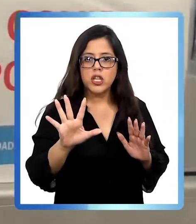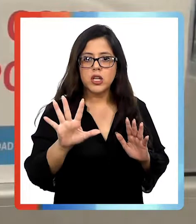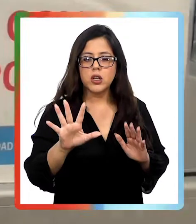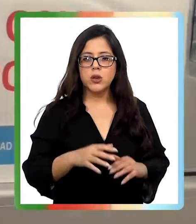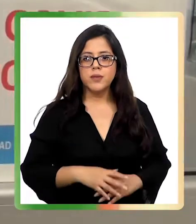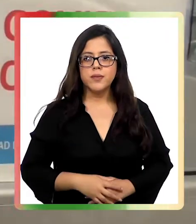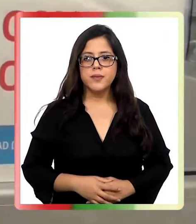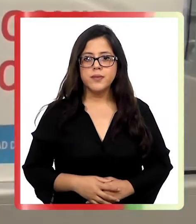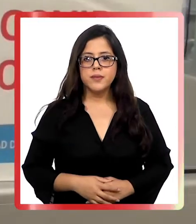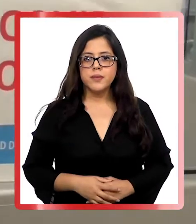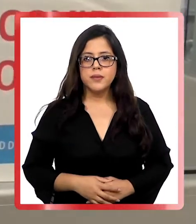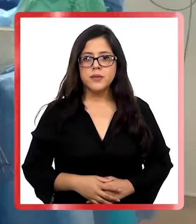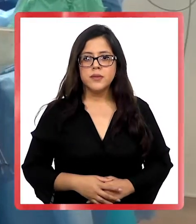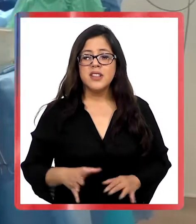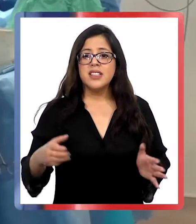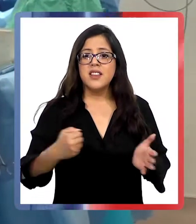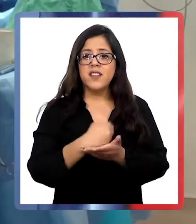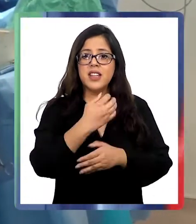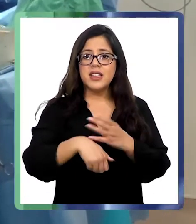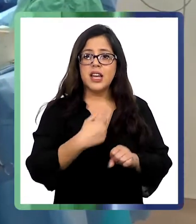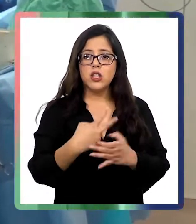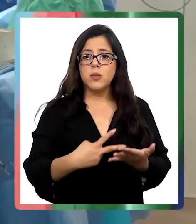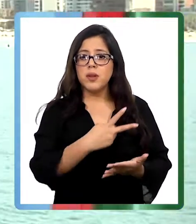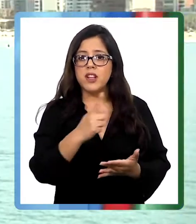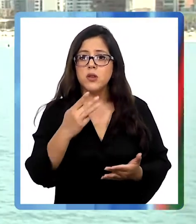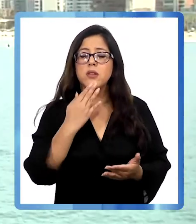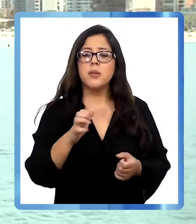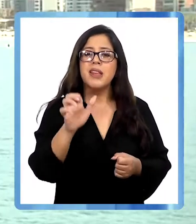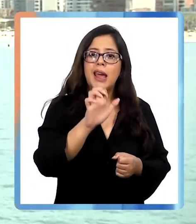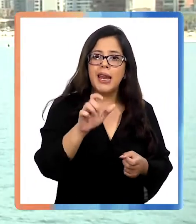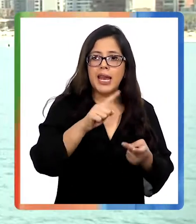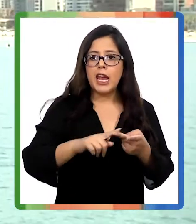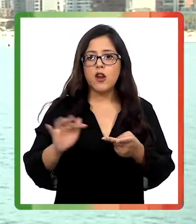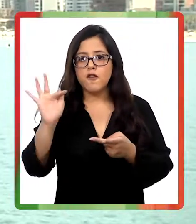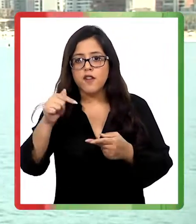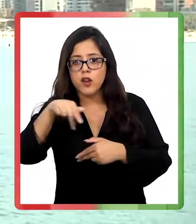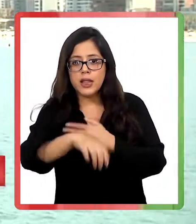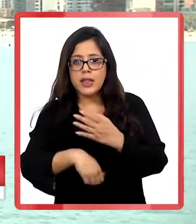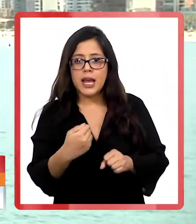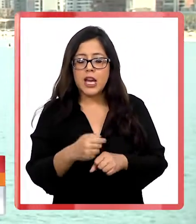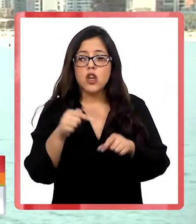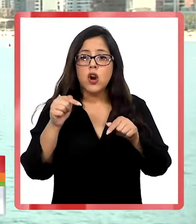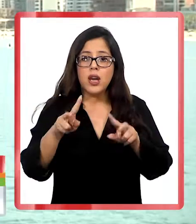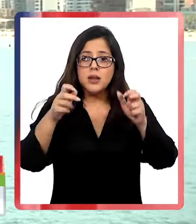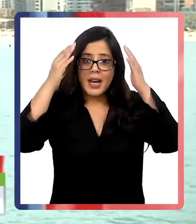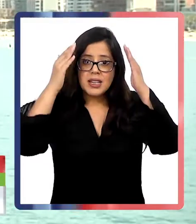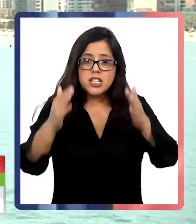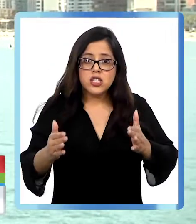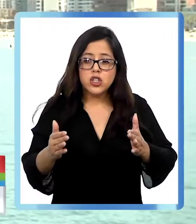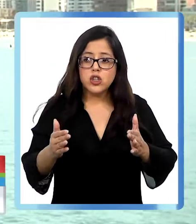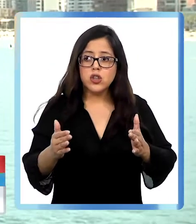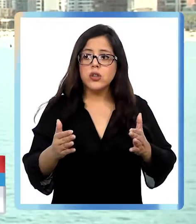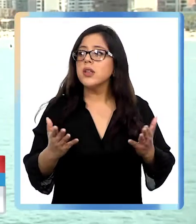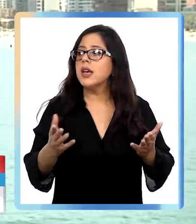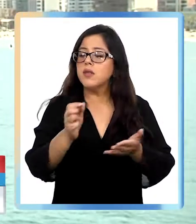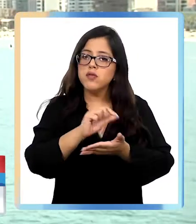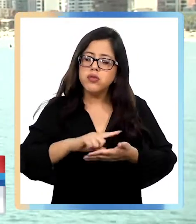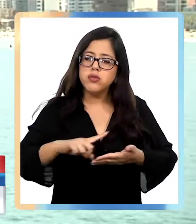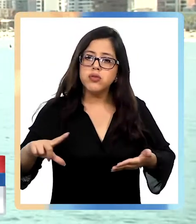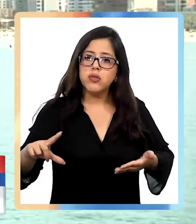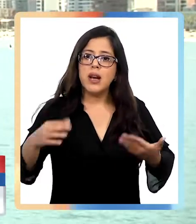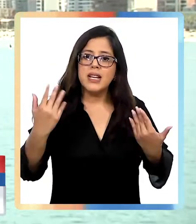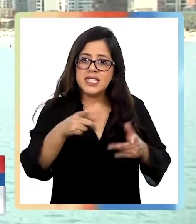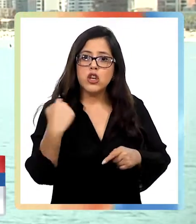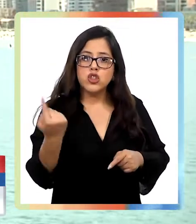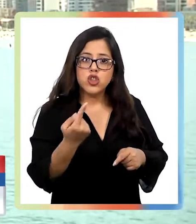Desde fines del año 2021 y todo lo que ha sido enero y parte de febrero, la presión asistencial en el hospital ha estado alta.